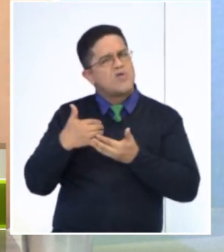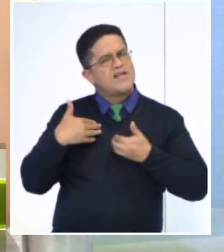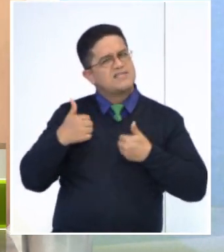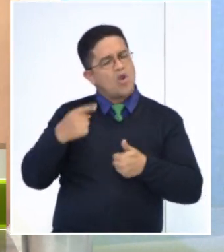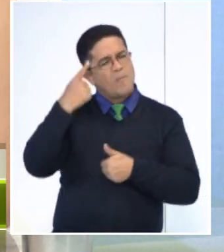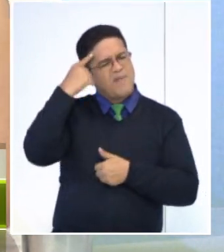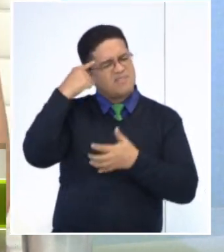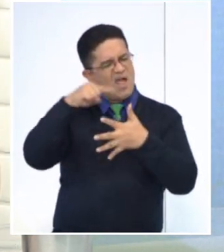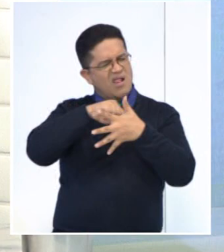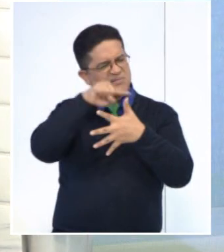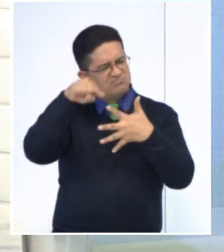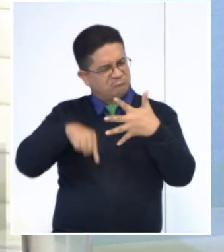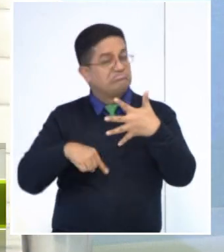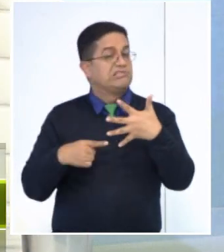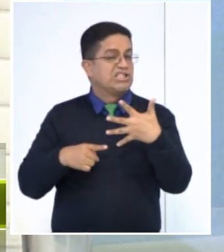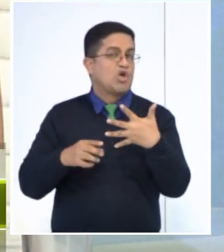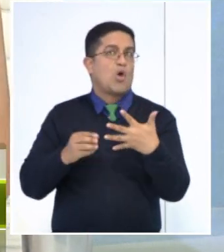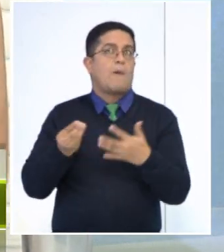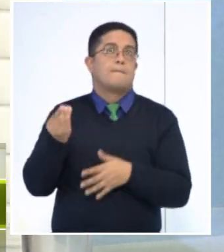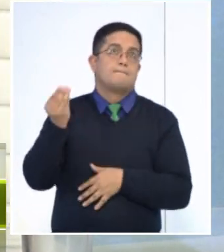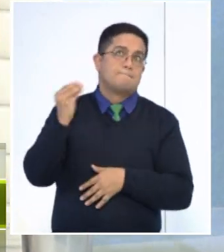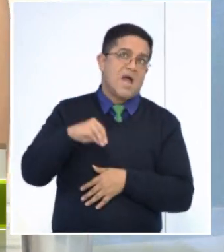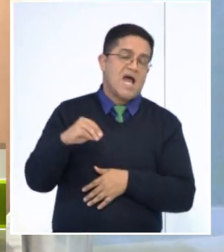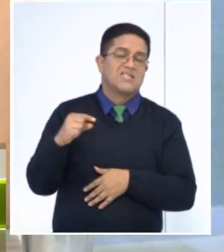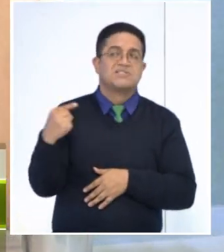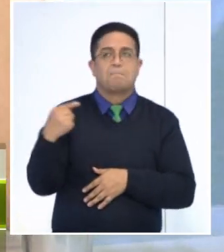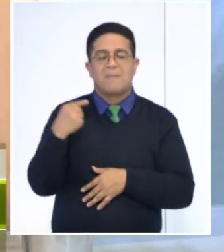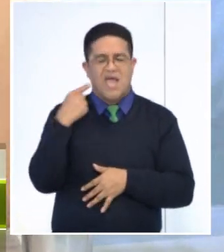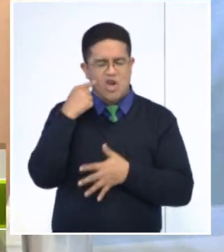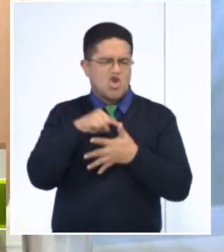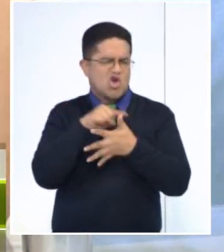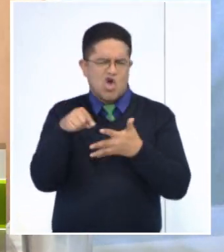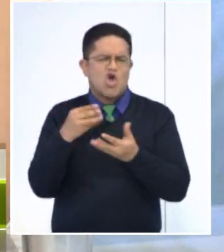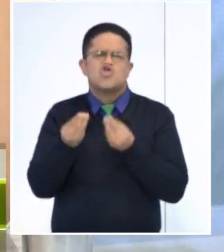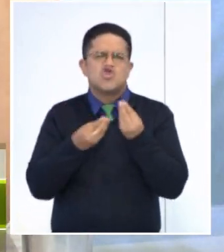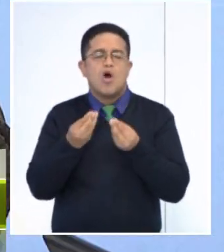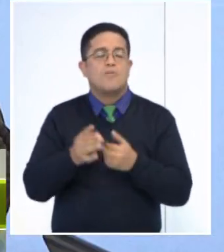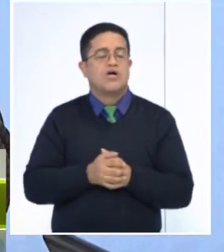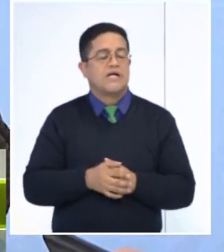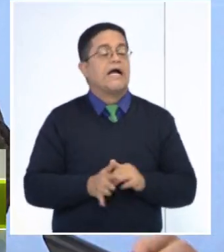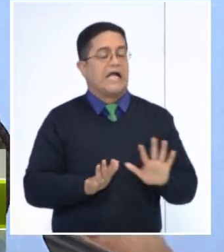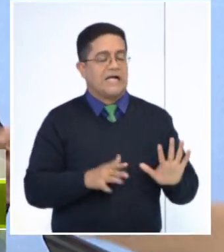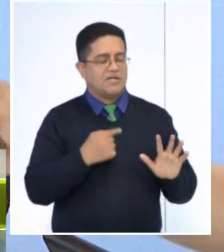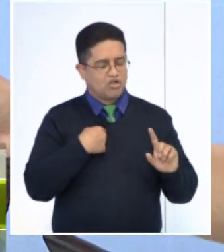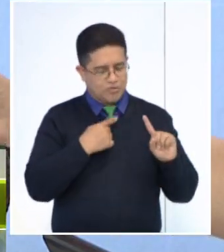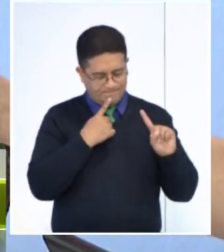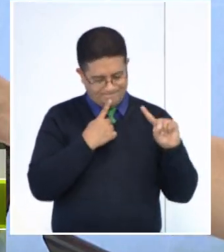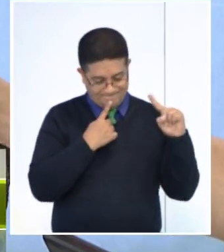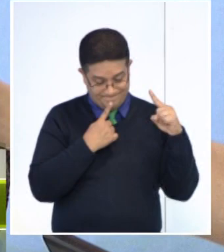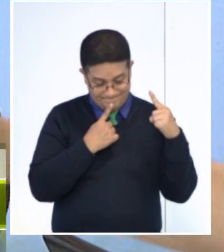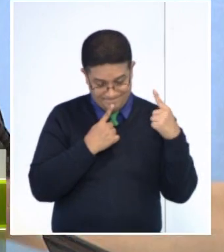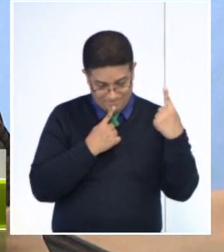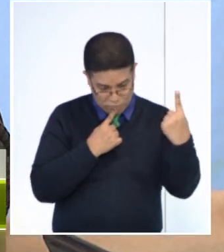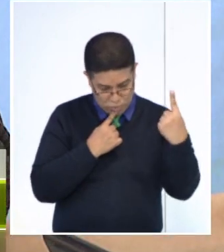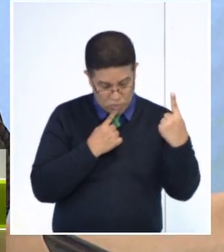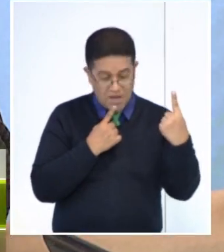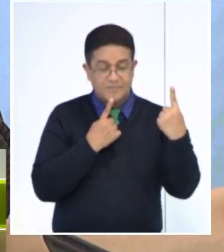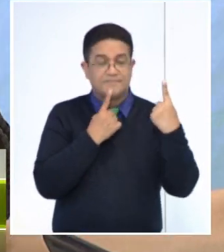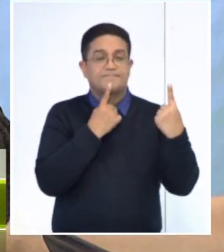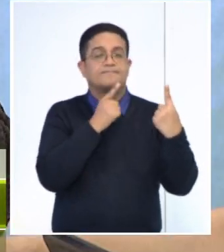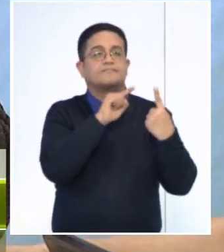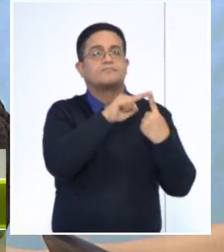pudiéramos enumerar? Pueden ser cinco, pueden ser más o pueden ser menos. No hay problema. Mira, te voy a nombrar una que engloba mucho,